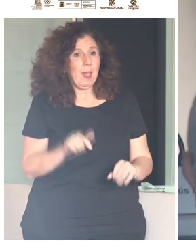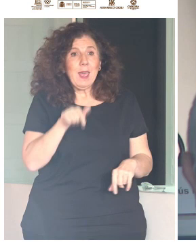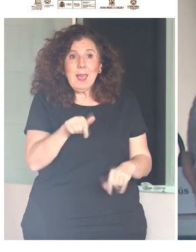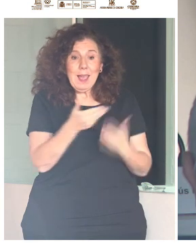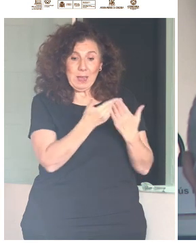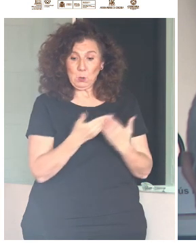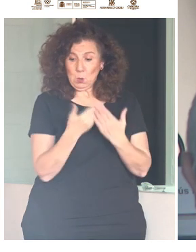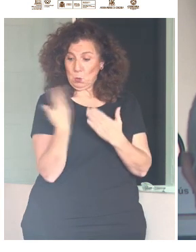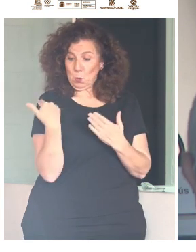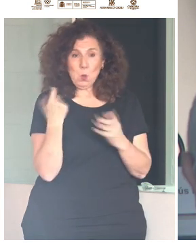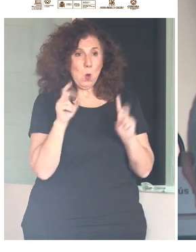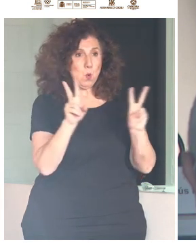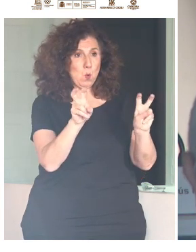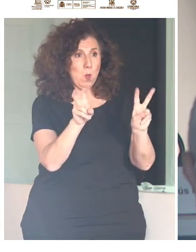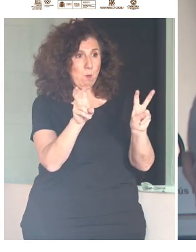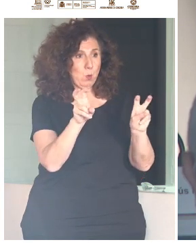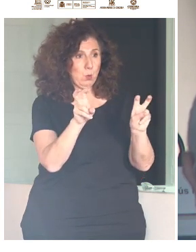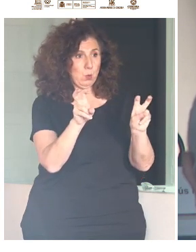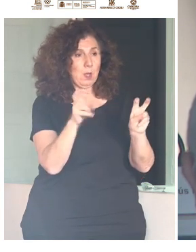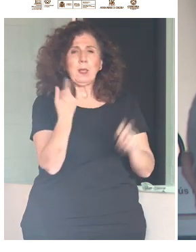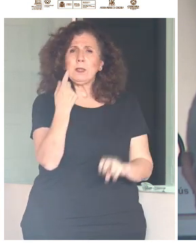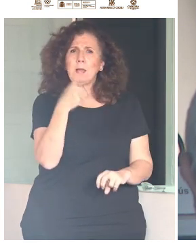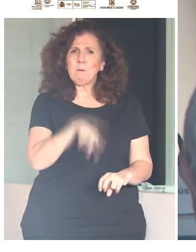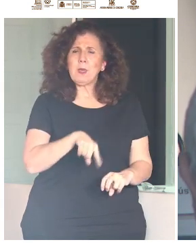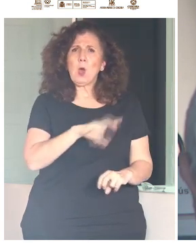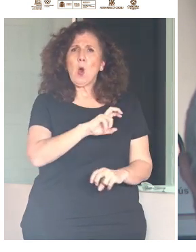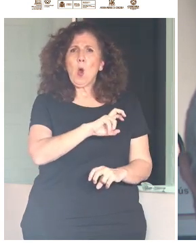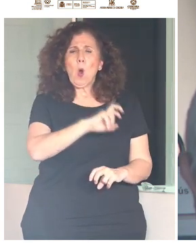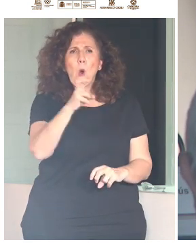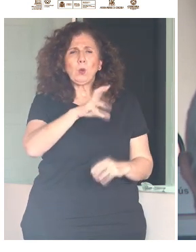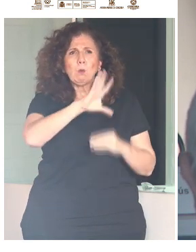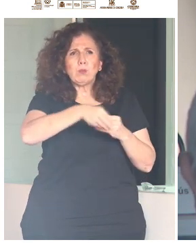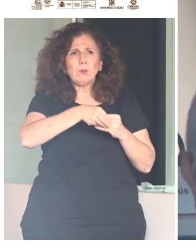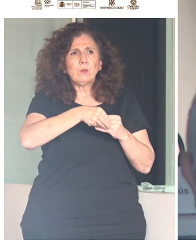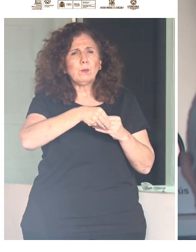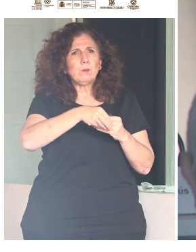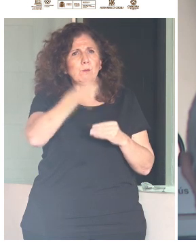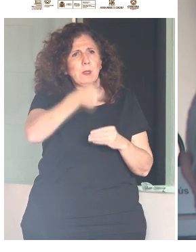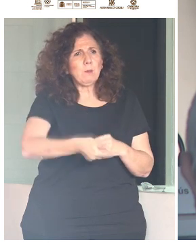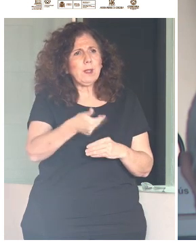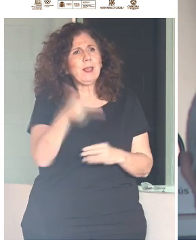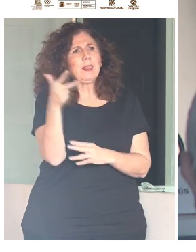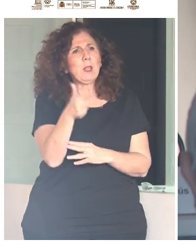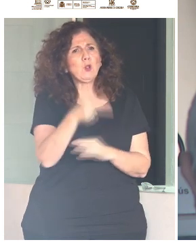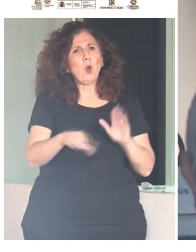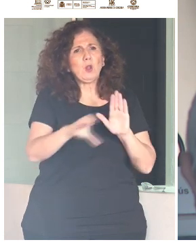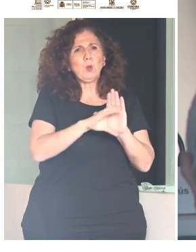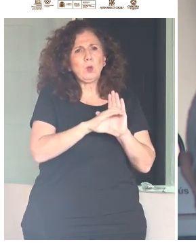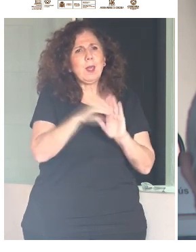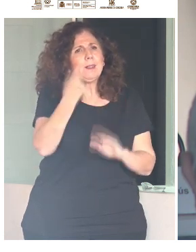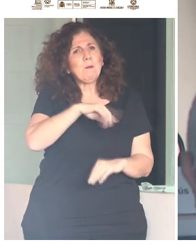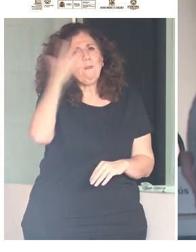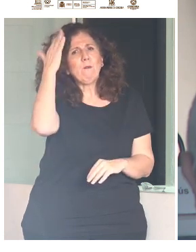presentan otro nuevo frente, principalmente en el derecho constitucional y en la filosofía